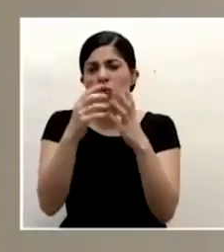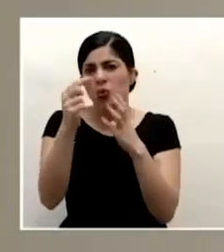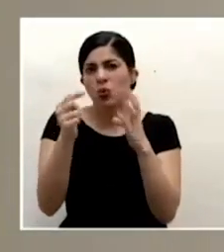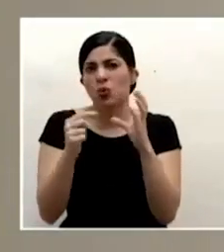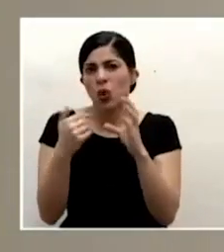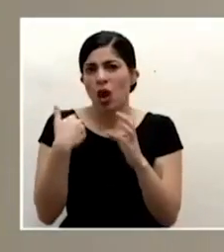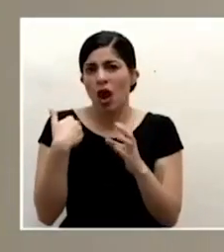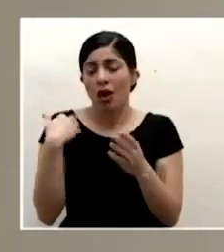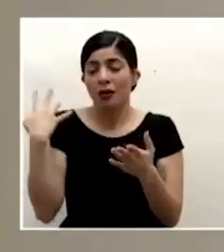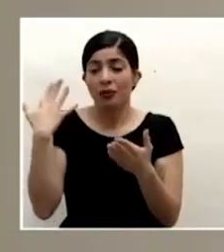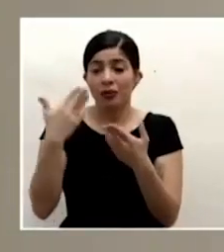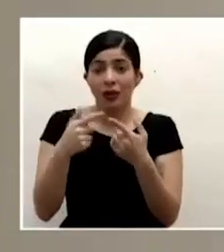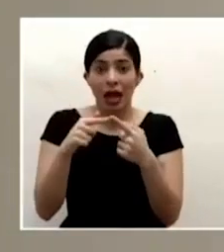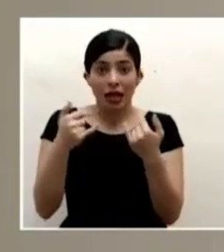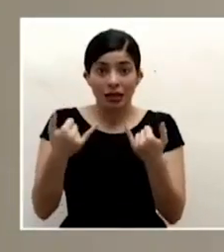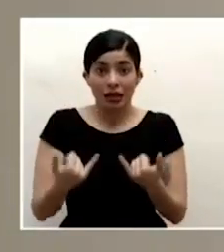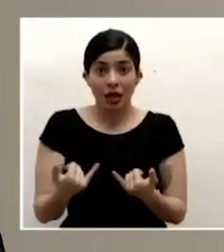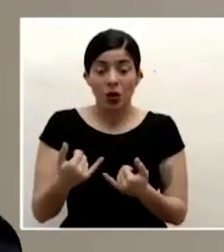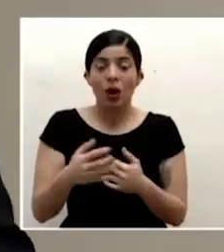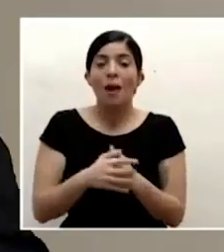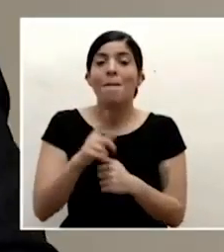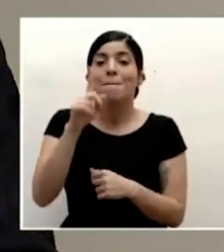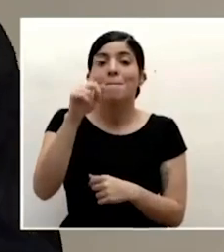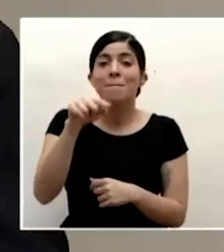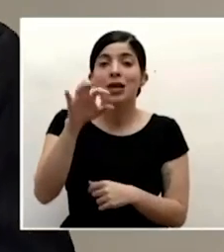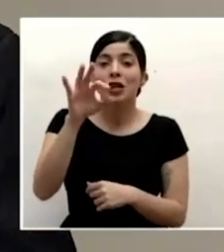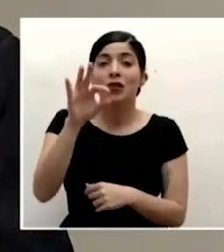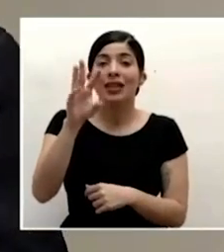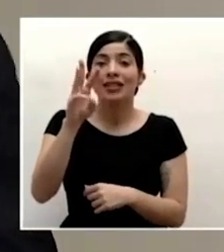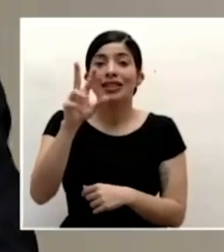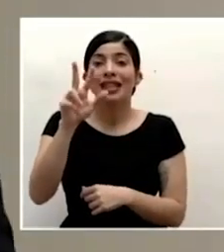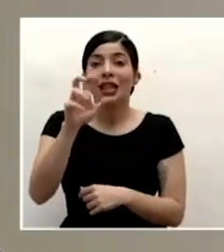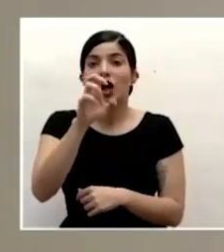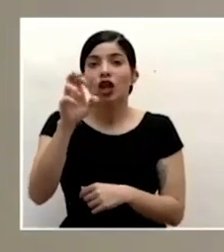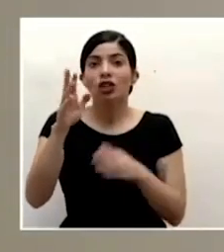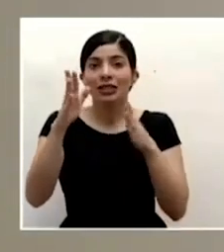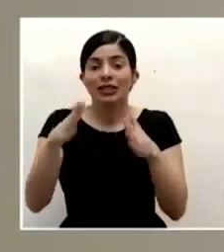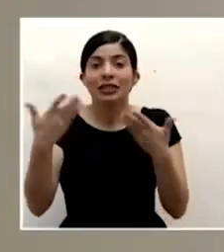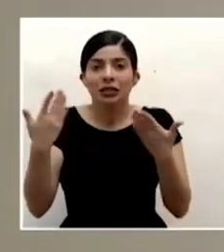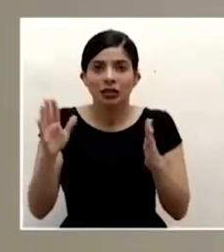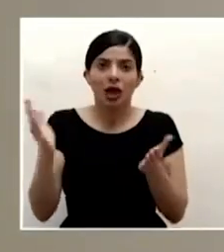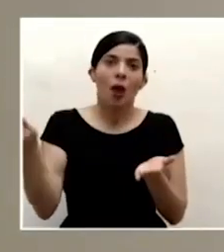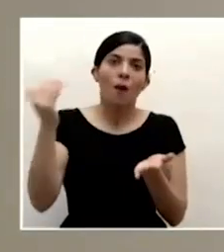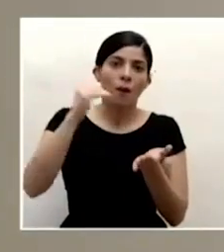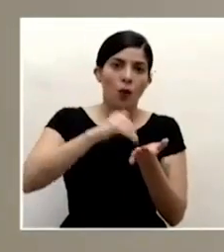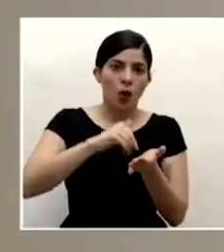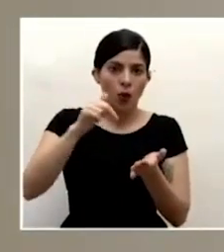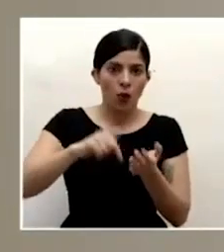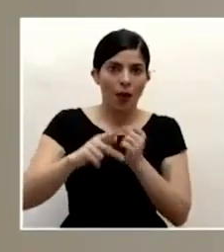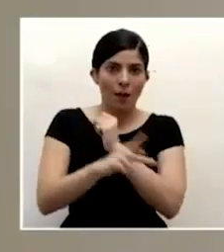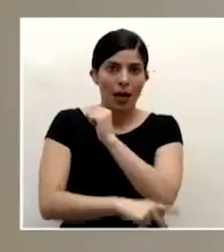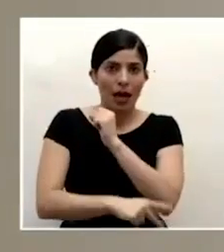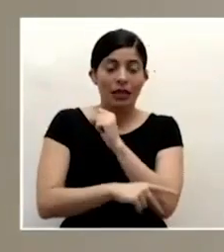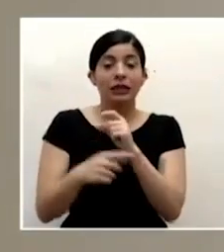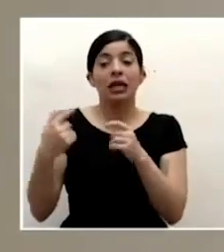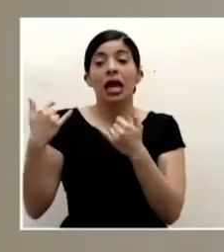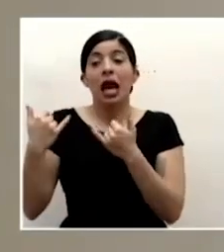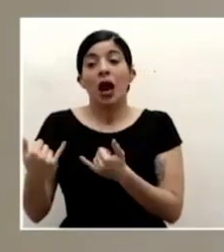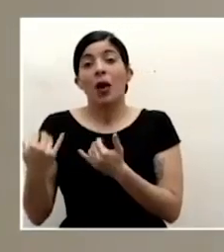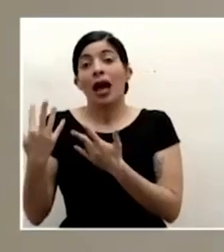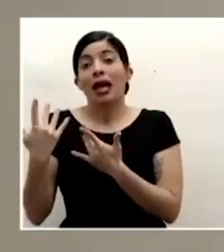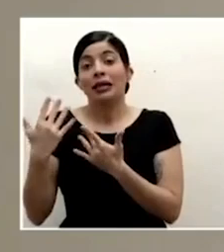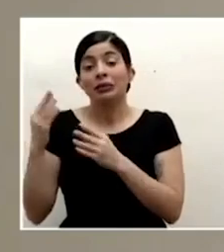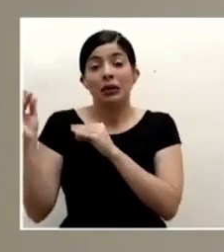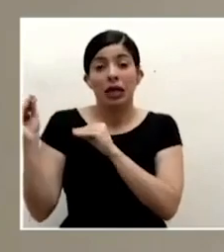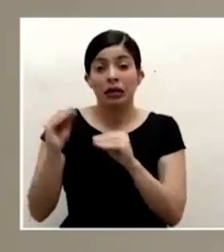mil novecientos sesenta y tres costarricenses han regresado y tenemos en espera de poder repatear en los próximos